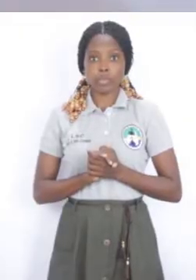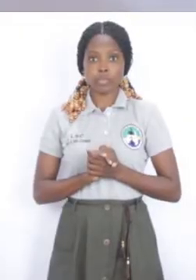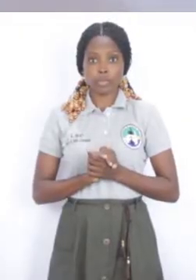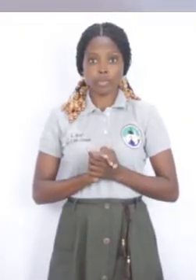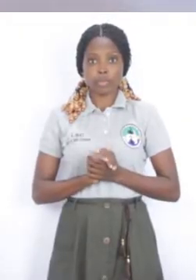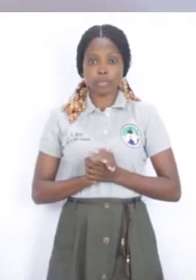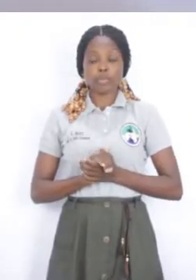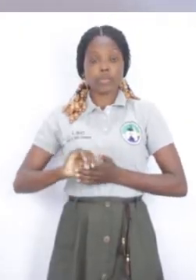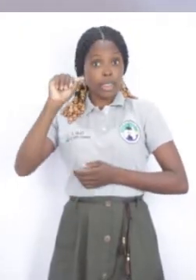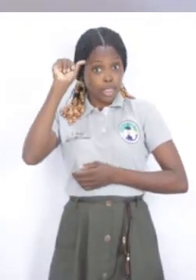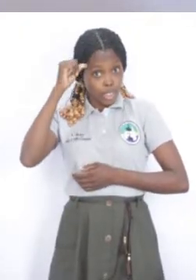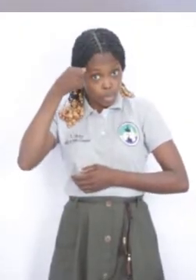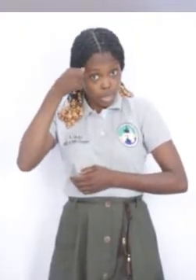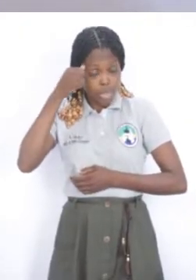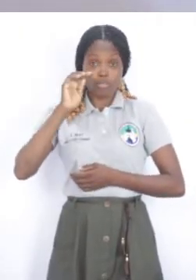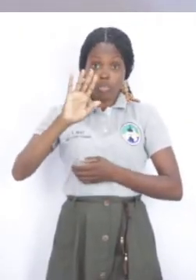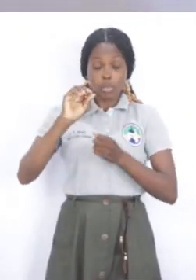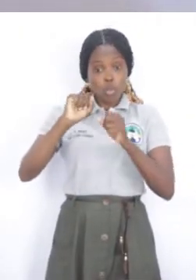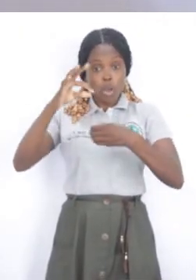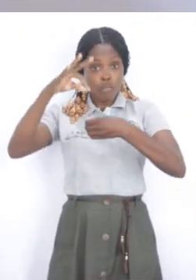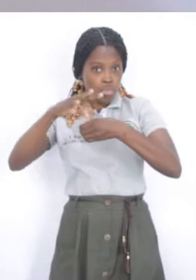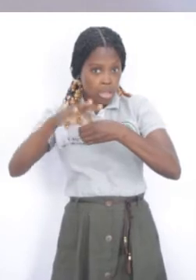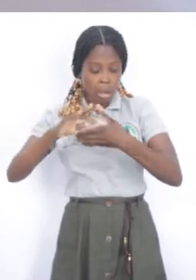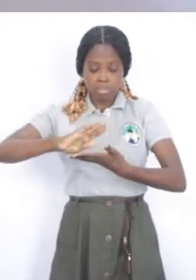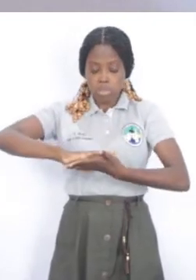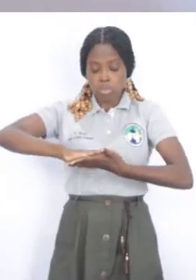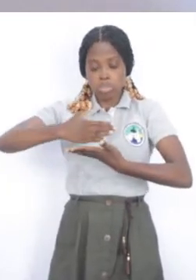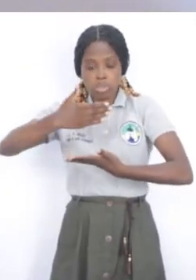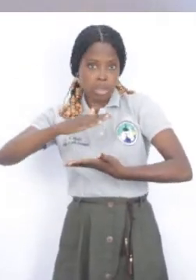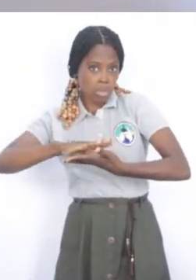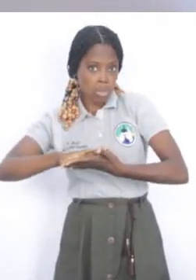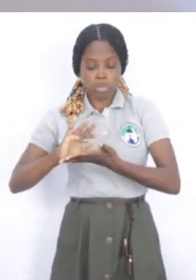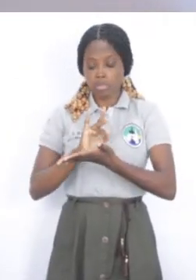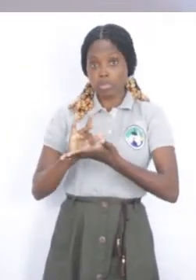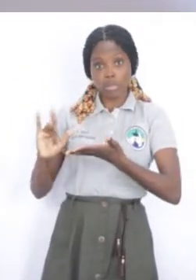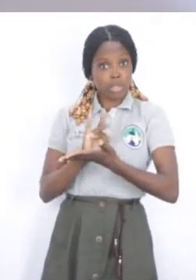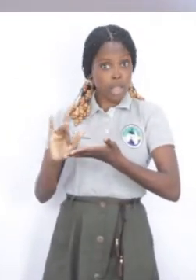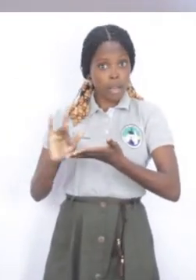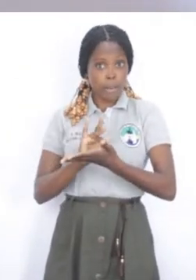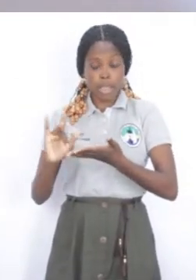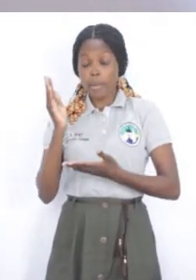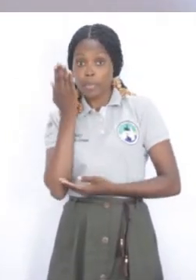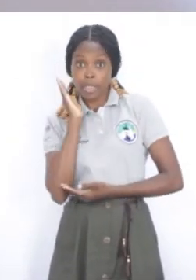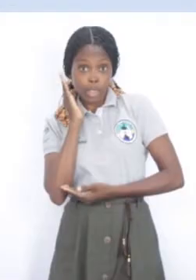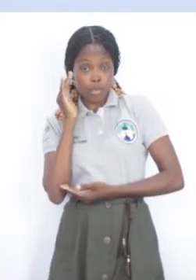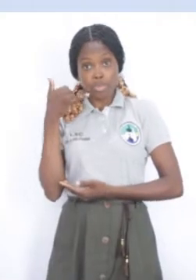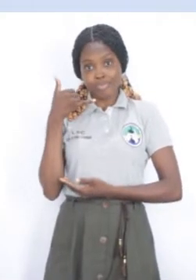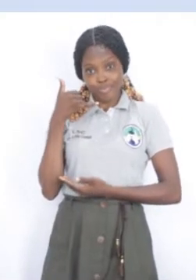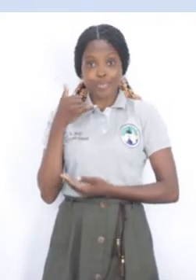Recuerda que puedes votar desde tu computador, dispositivos tablet, smartphone o a través de la app móvil.